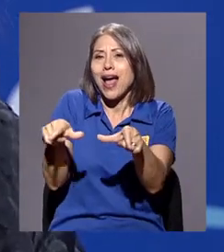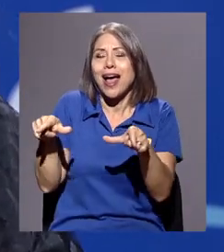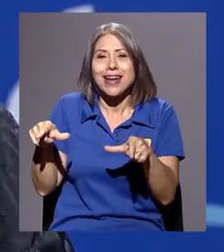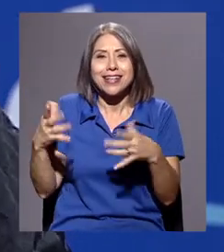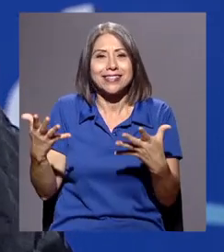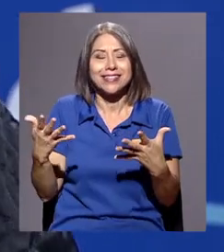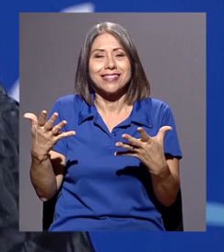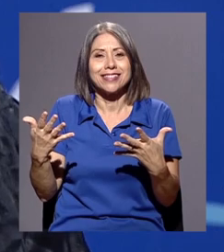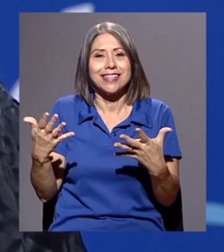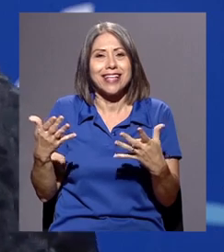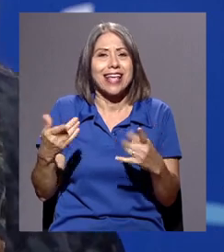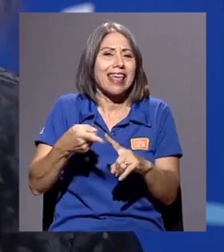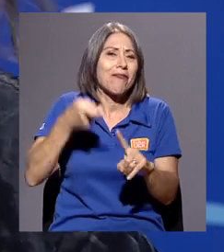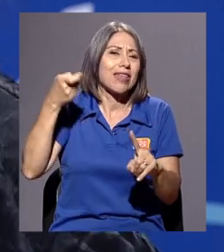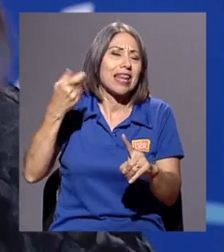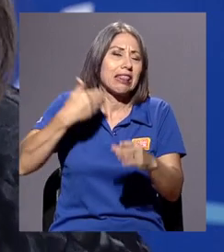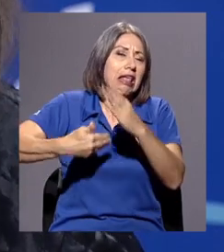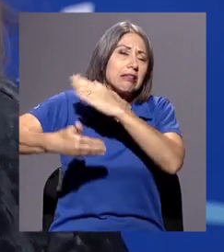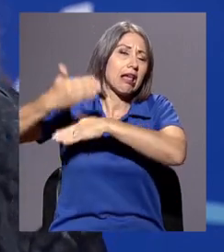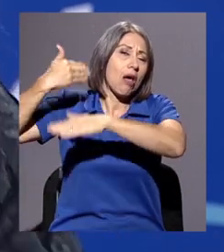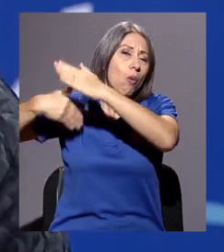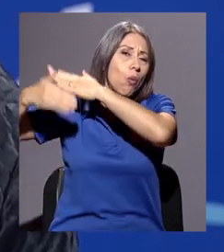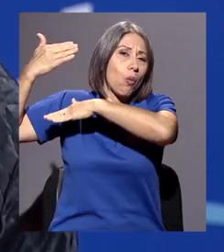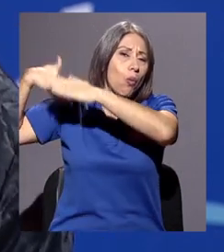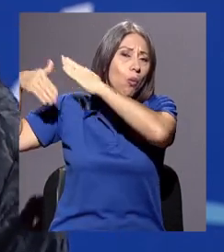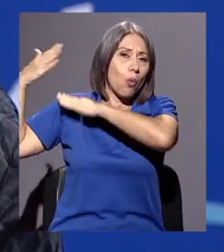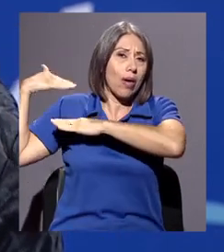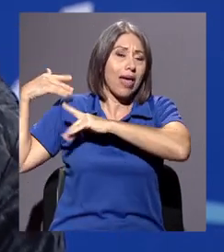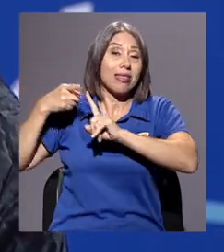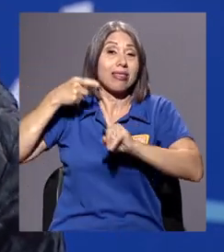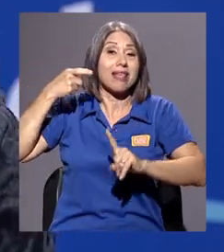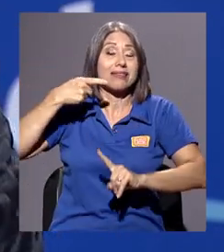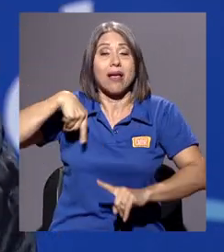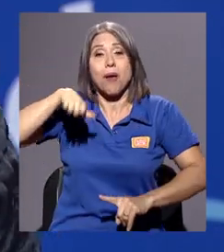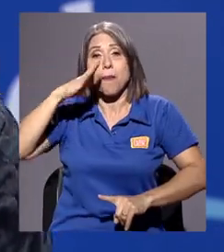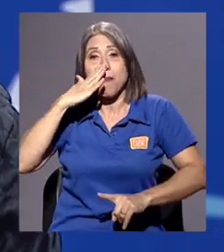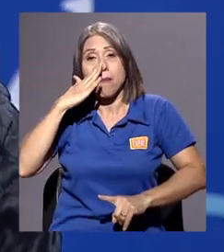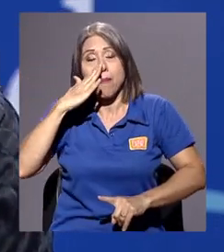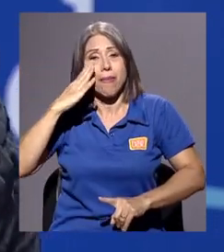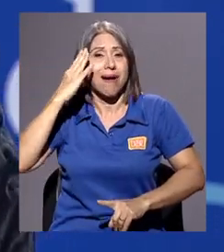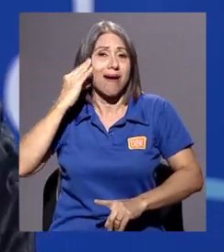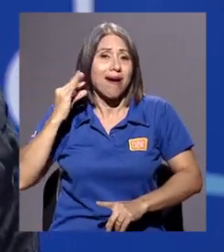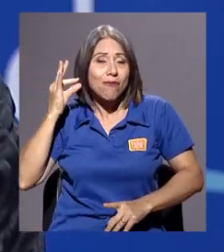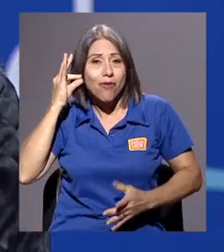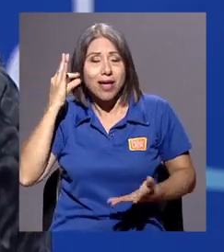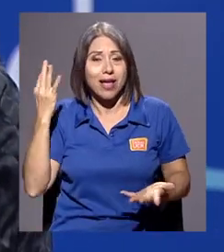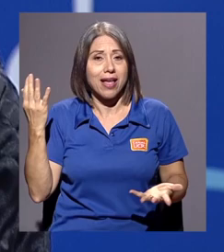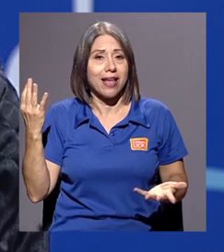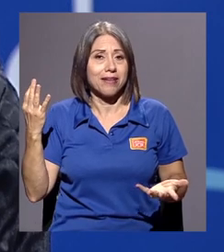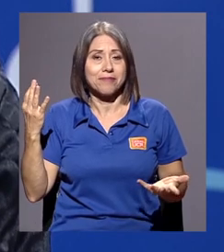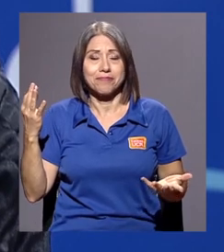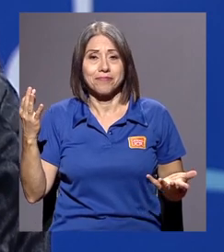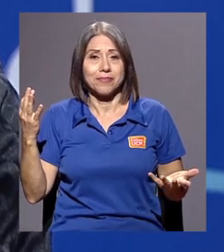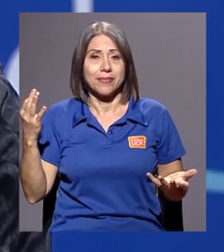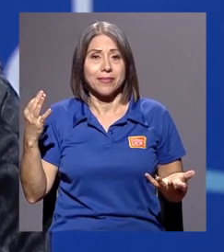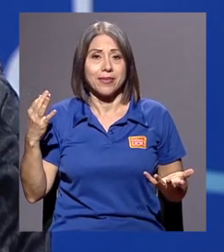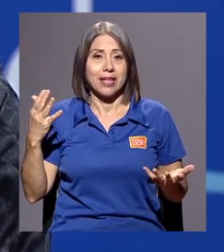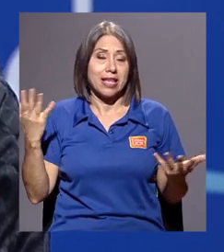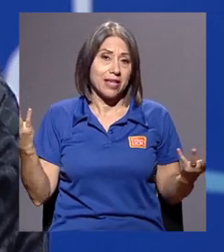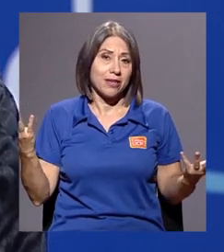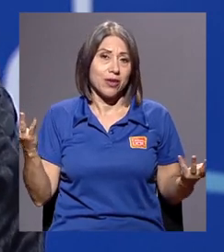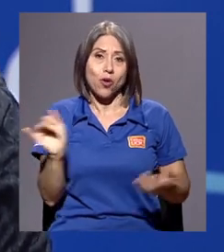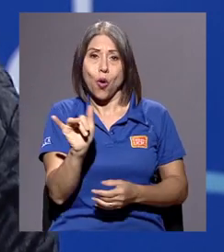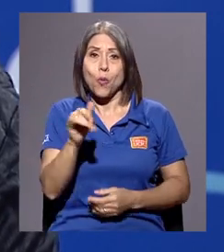que vienen desde mucho antes, ¿verdad? Desde nuestra mamá, desde nuestra abuela y...